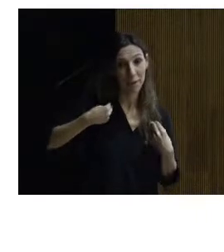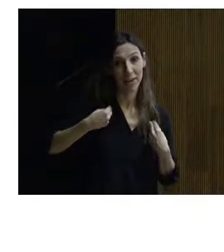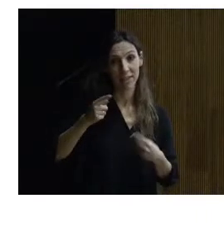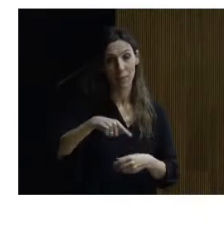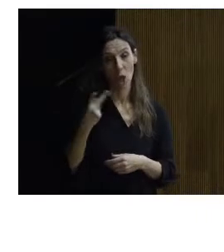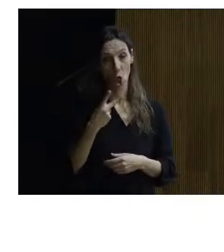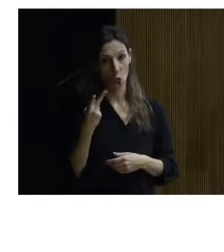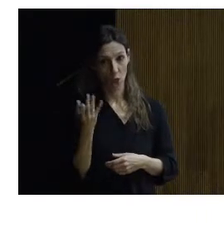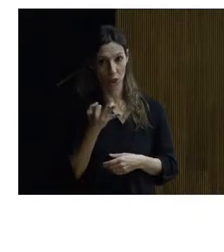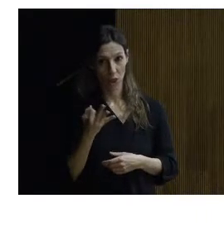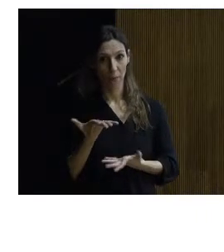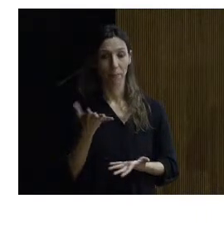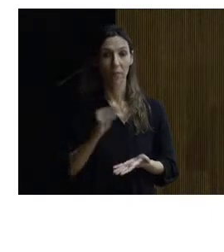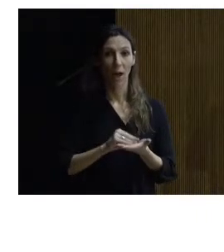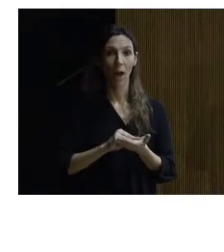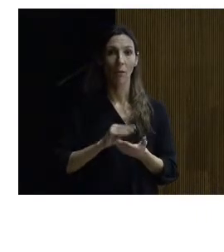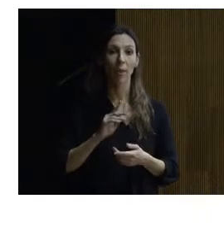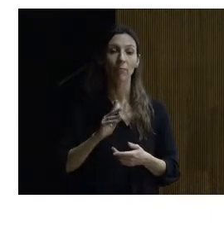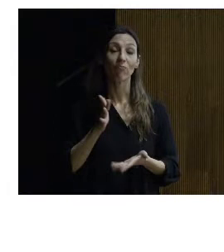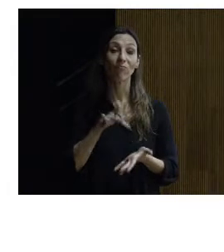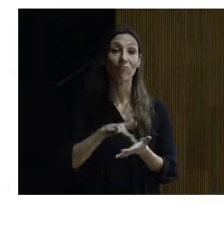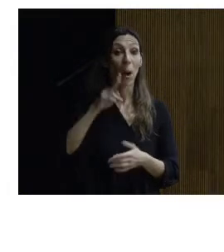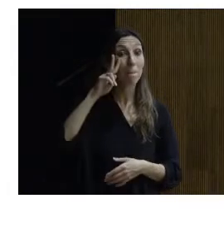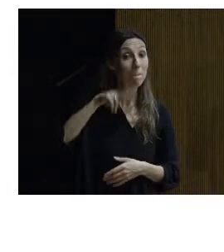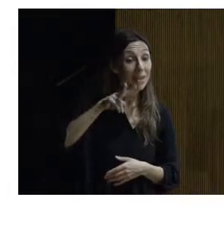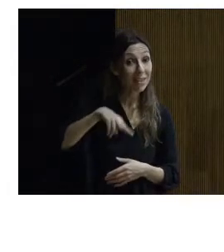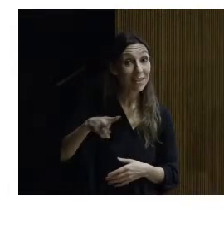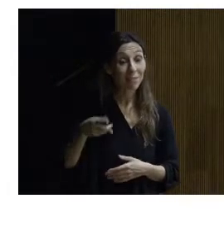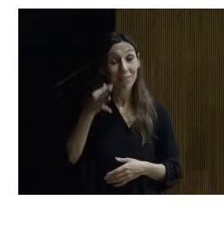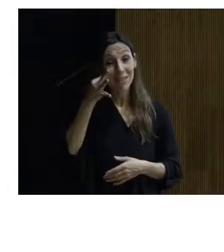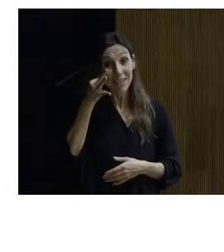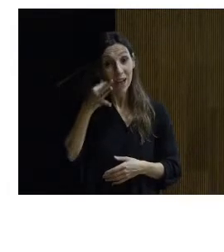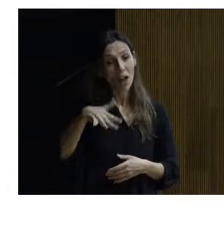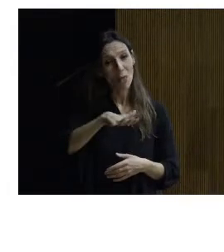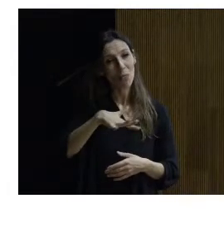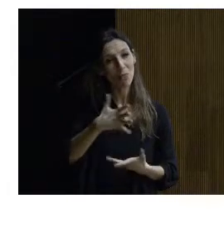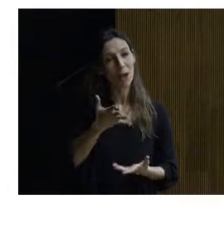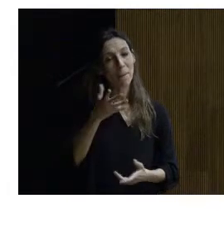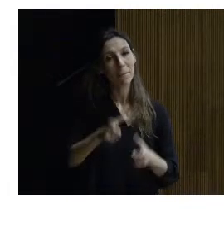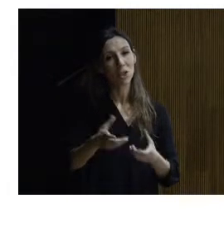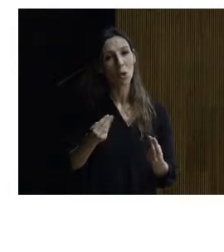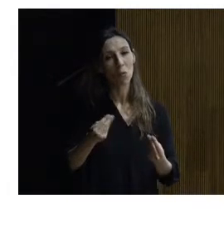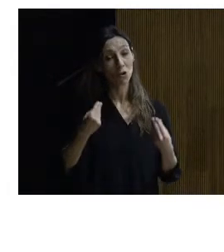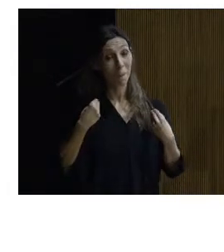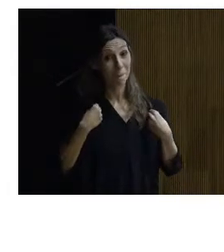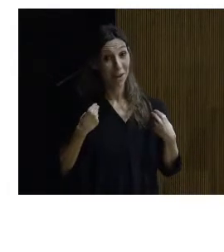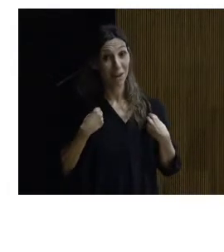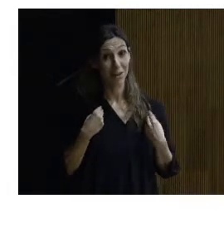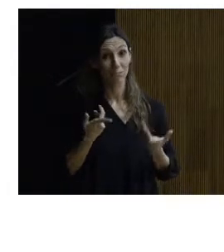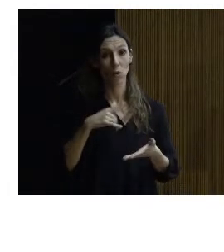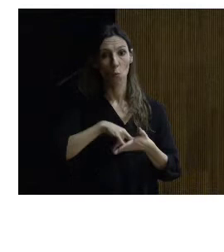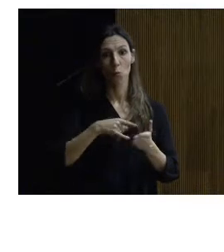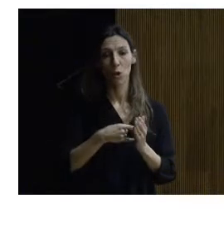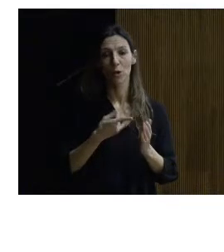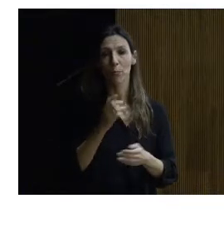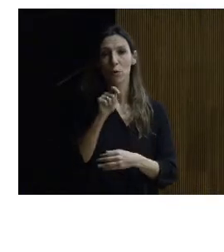a visitar es el escenario donde se desarrolla la vida de muchas personas este es un proyecto que llegamos a él es